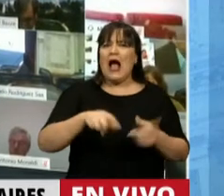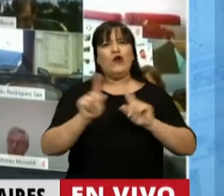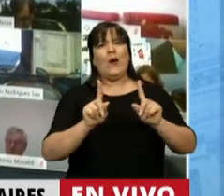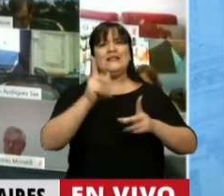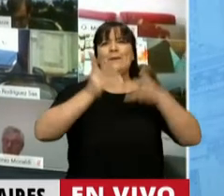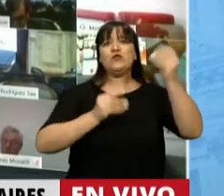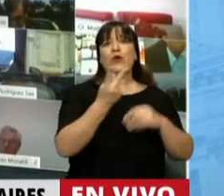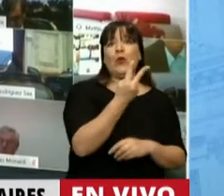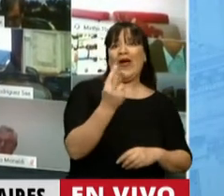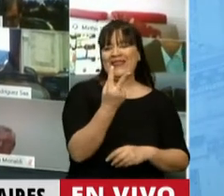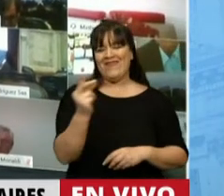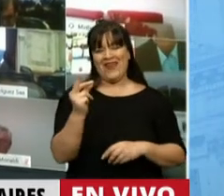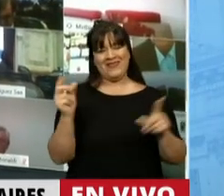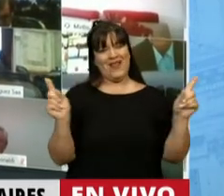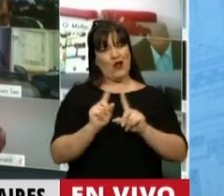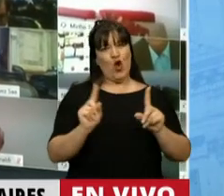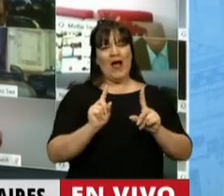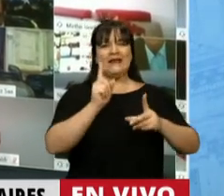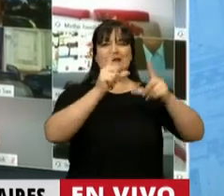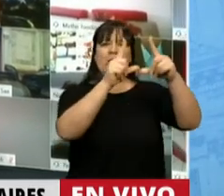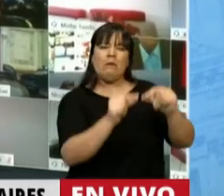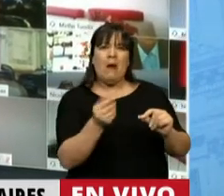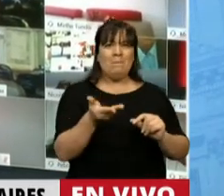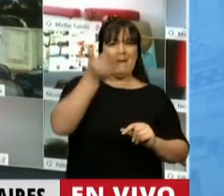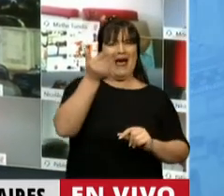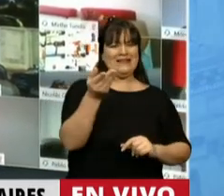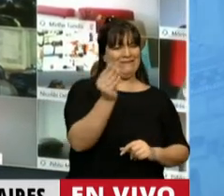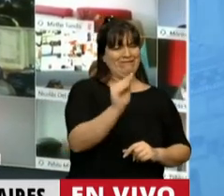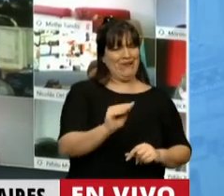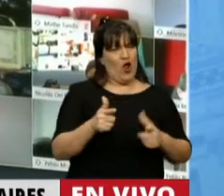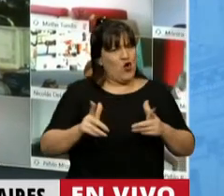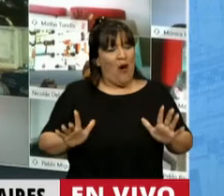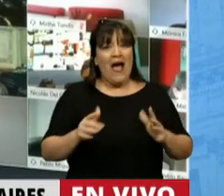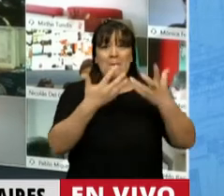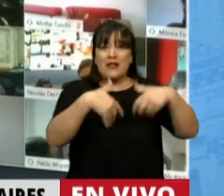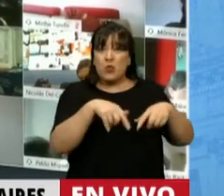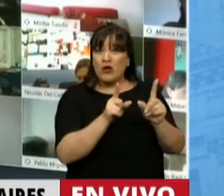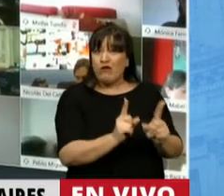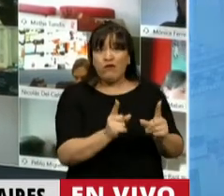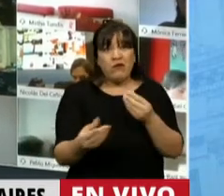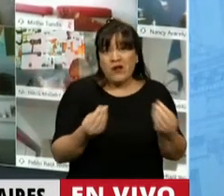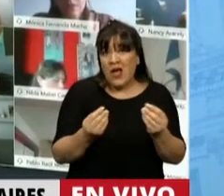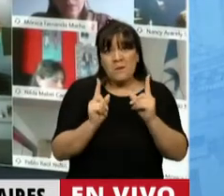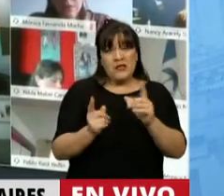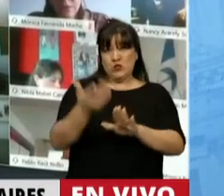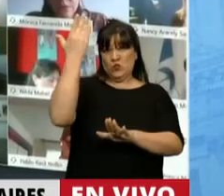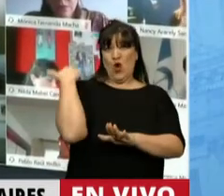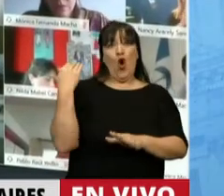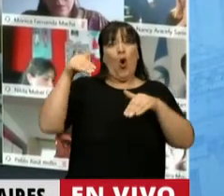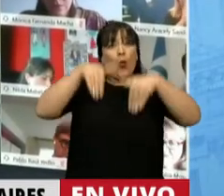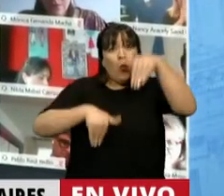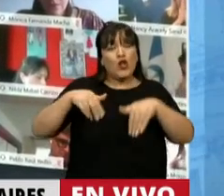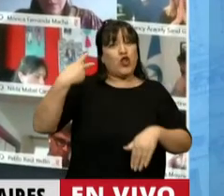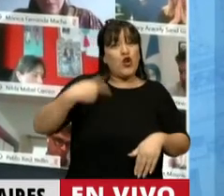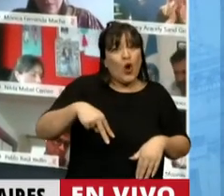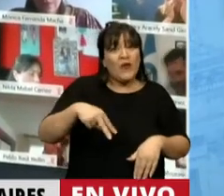2020, no hay una ampliación para hacer. El presupuesto que está vigente es el presupuesto votado en noviembre del